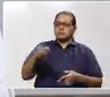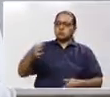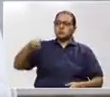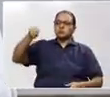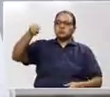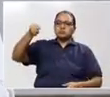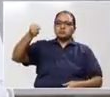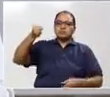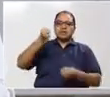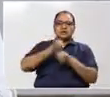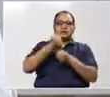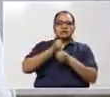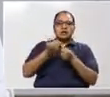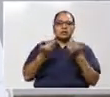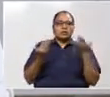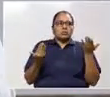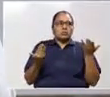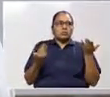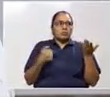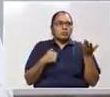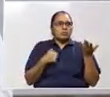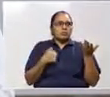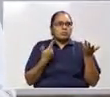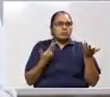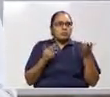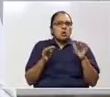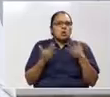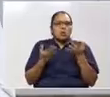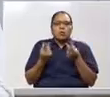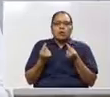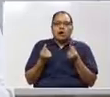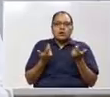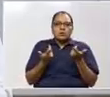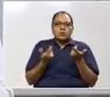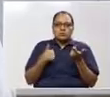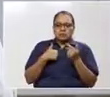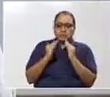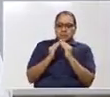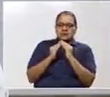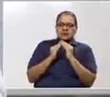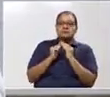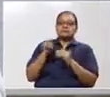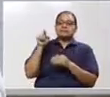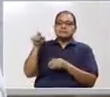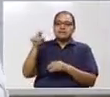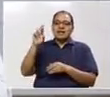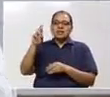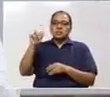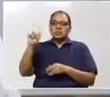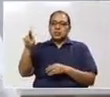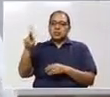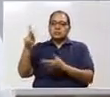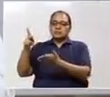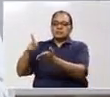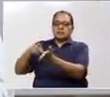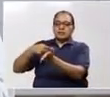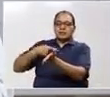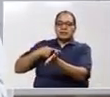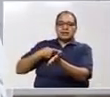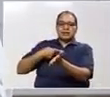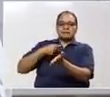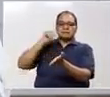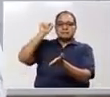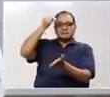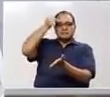Queremos tener un mecanismo de auxilio por el orden de los 6 mil empiras. Esto financiado entre el gobierno, es decir, desde el pueblo